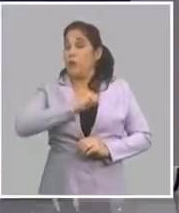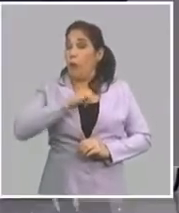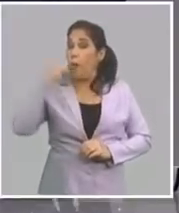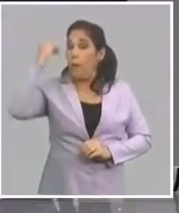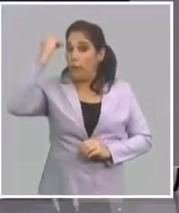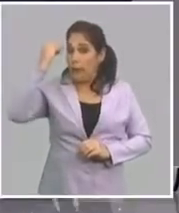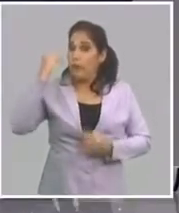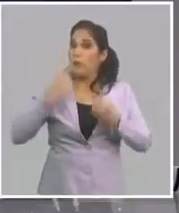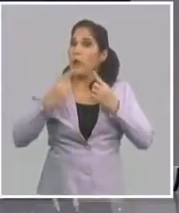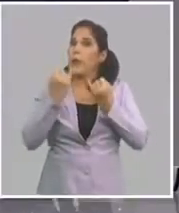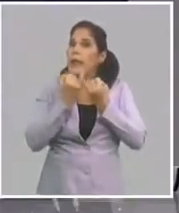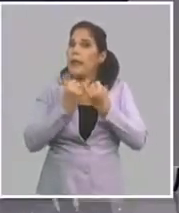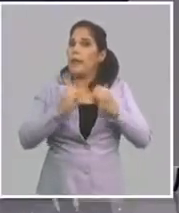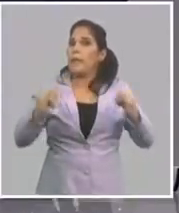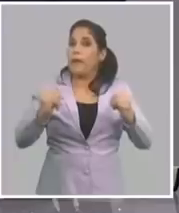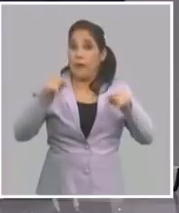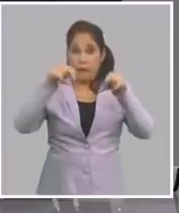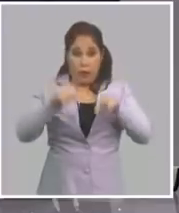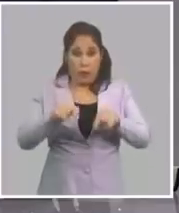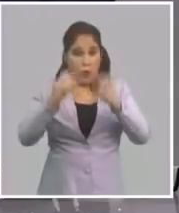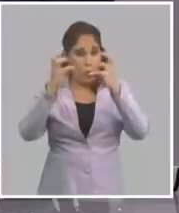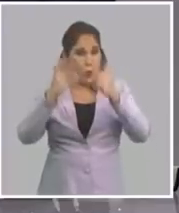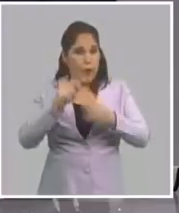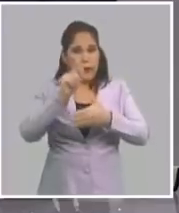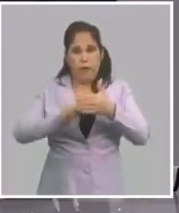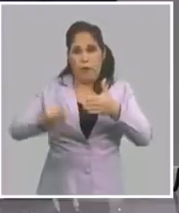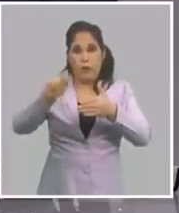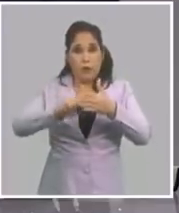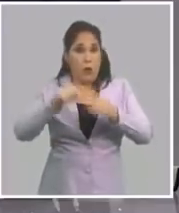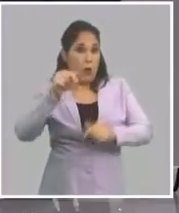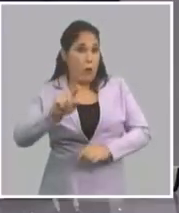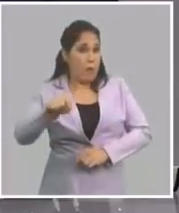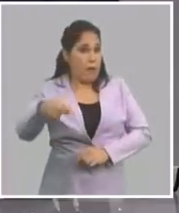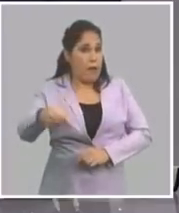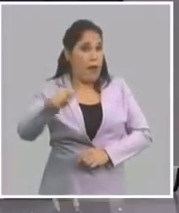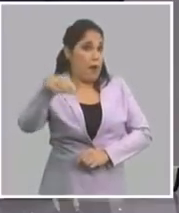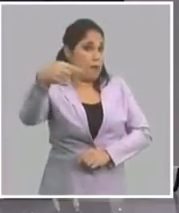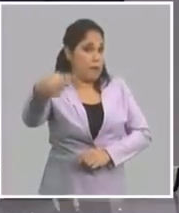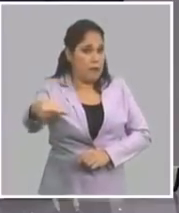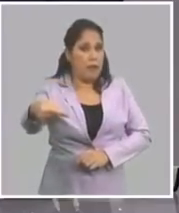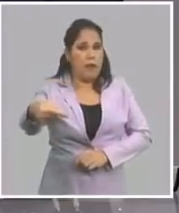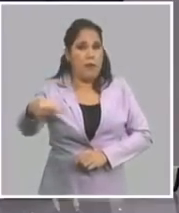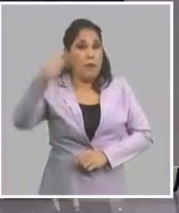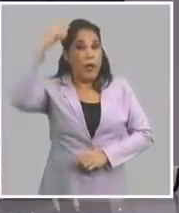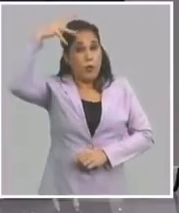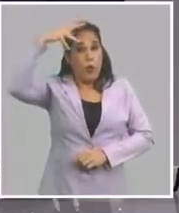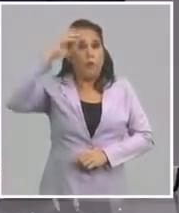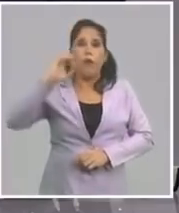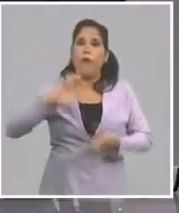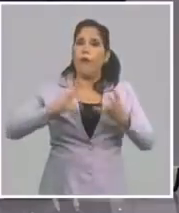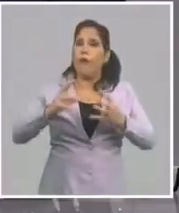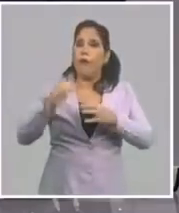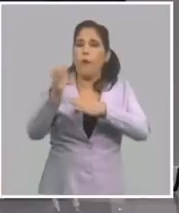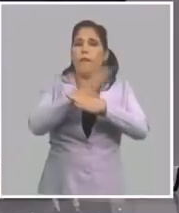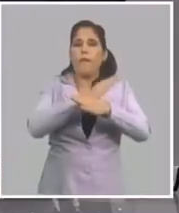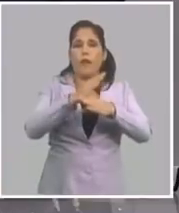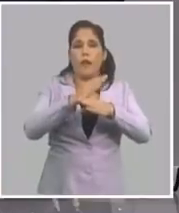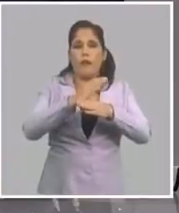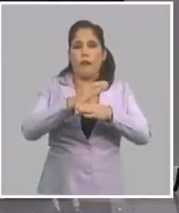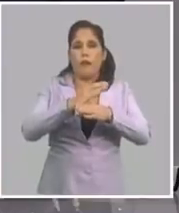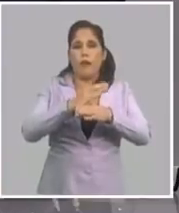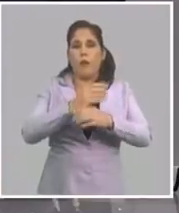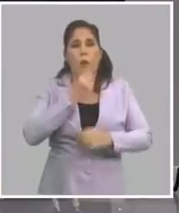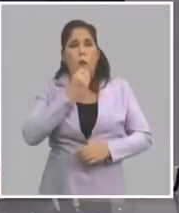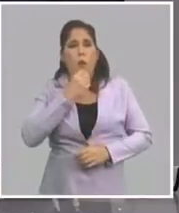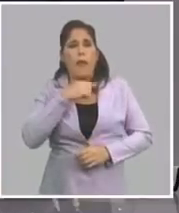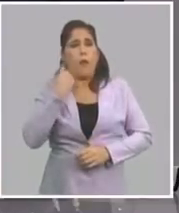pienso algo, independientemente de lo que pase hoy o mañana o pasado mañana, el trumpismo no creo que muera